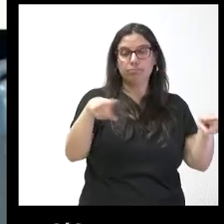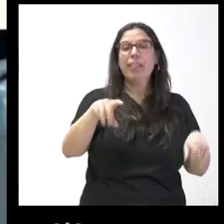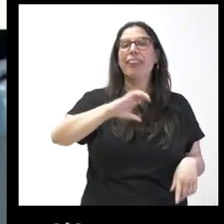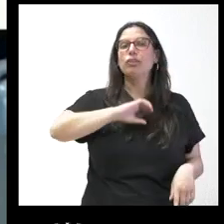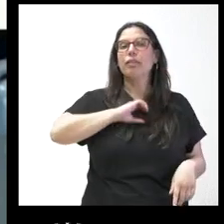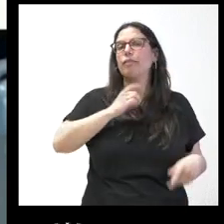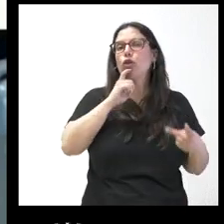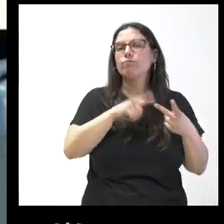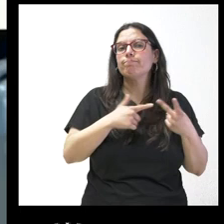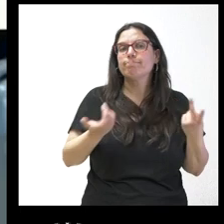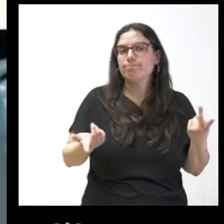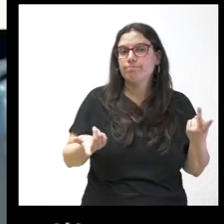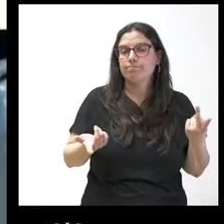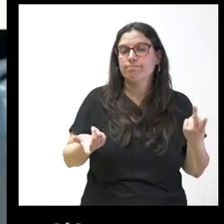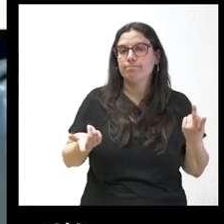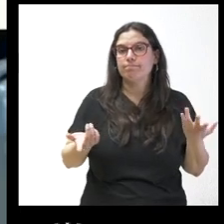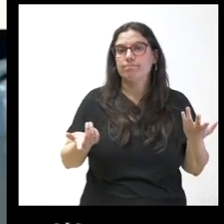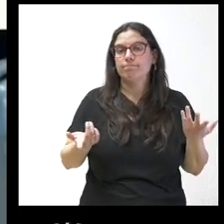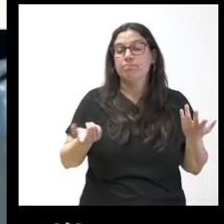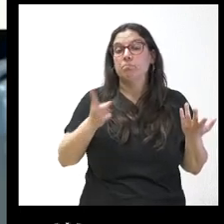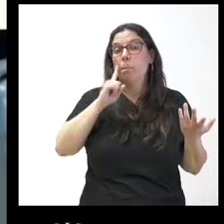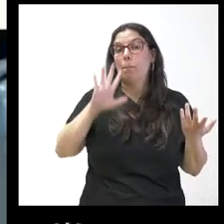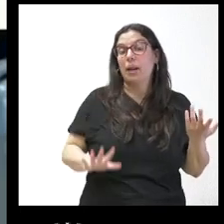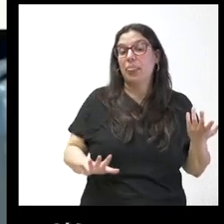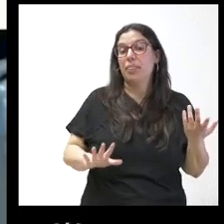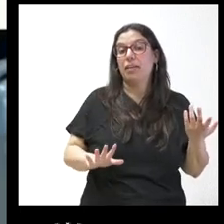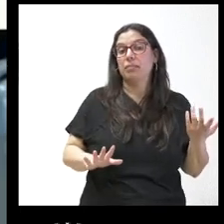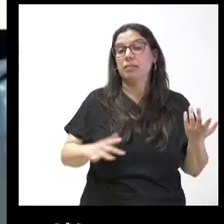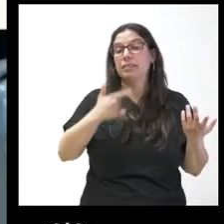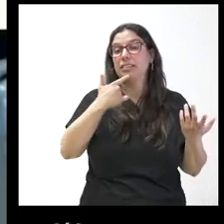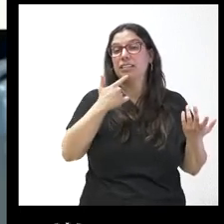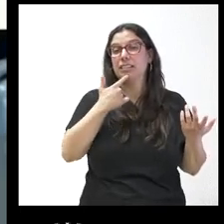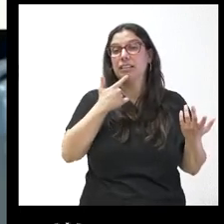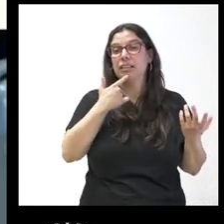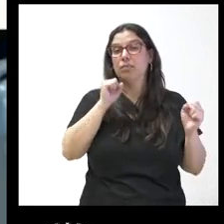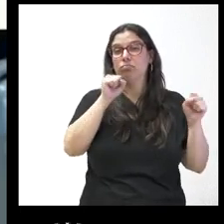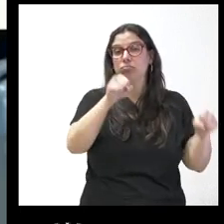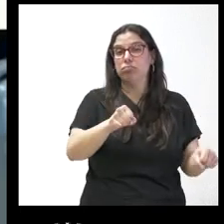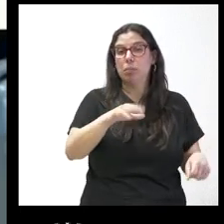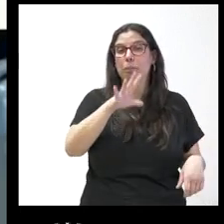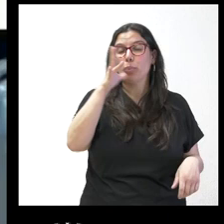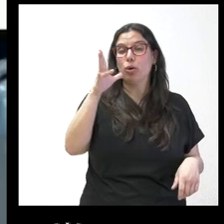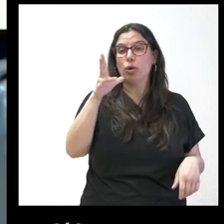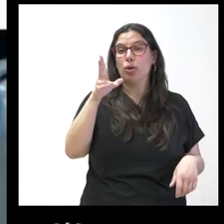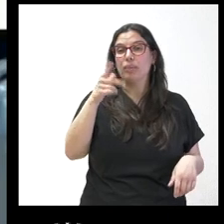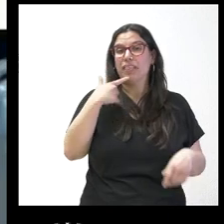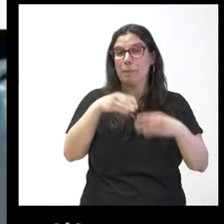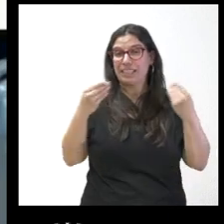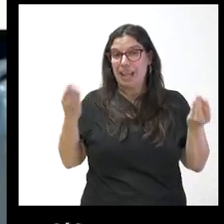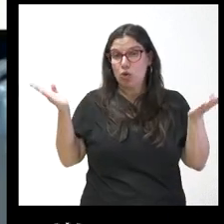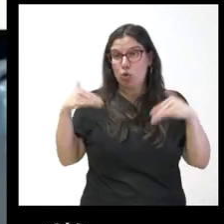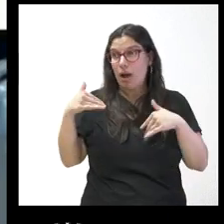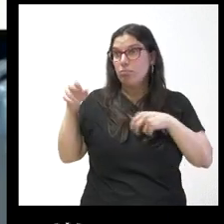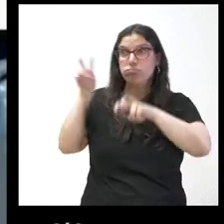está parece que la explicación era más por el segundo tema que ha dicho de falta de materiales